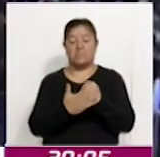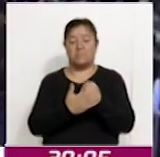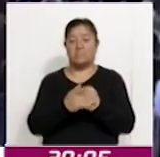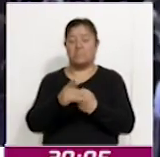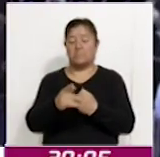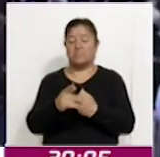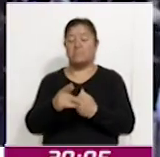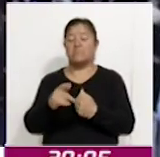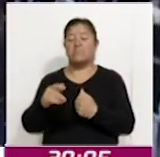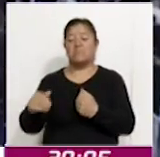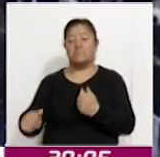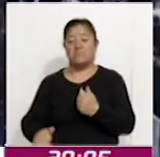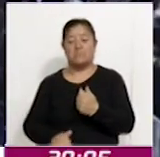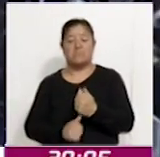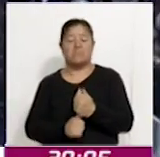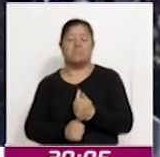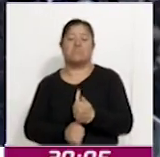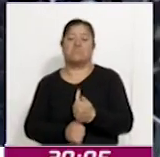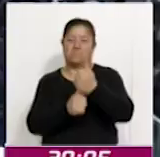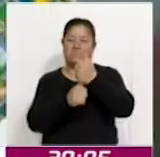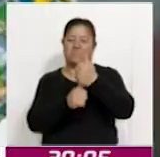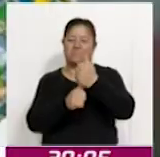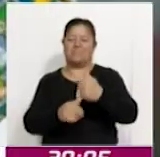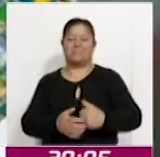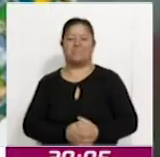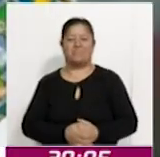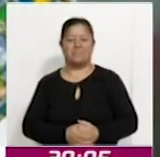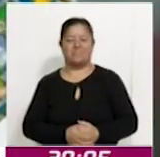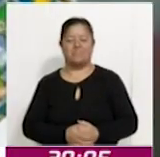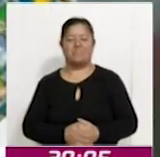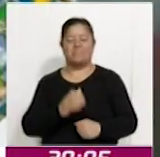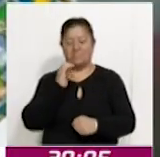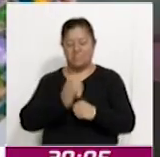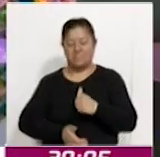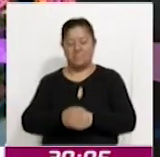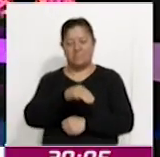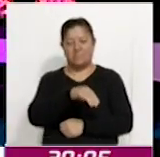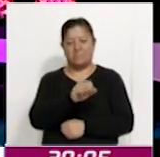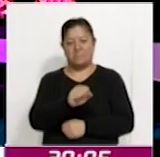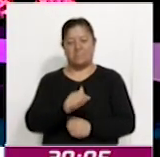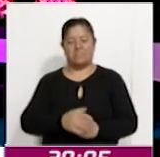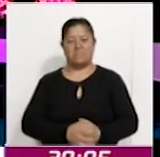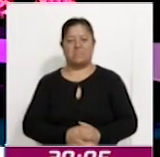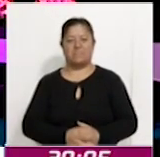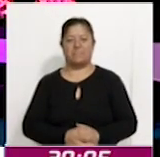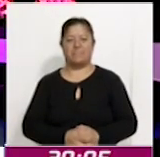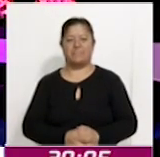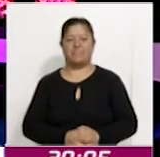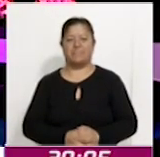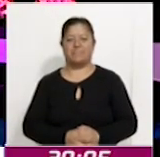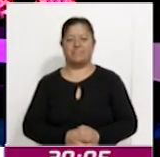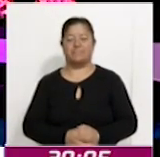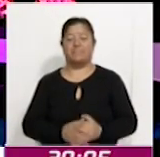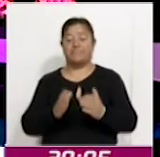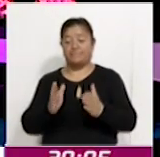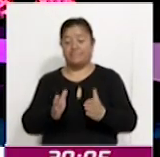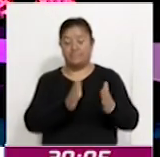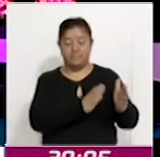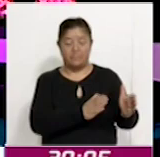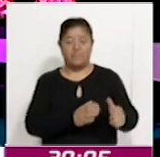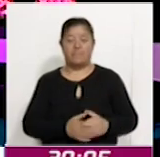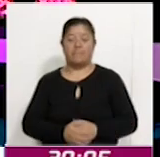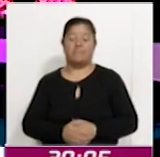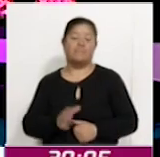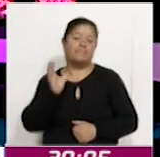los cimientos que edificó durante su gobierno. Para Coracyt Noticias, Maritza Salazar. Y en otros temas, en el